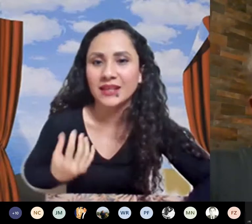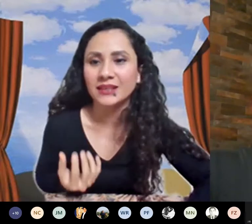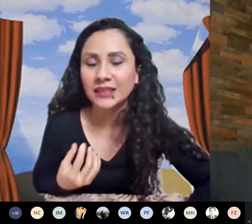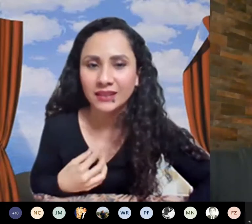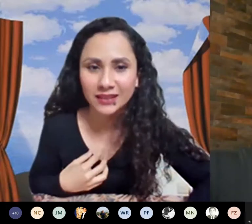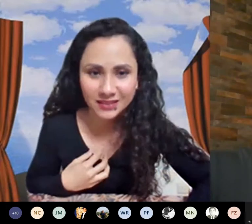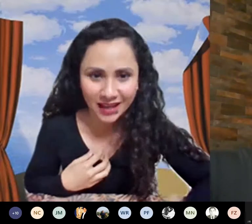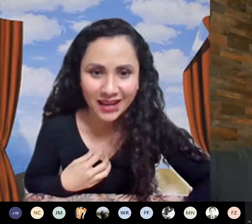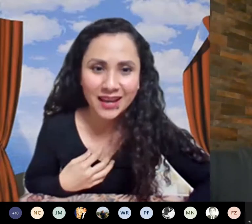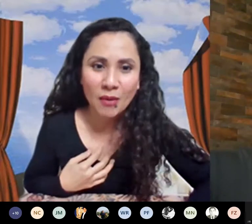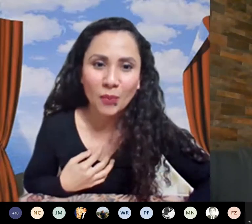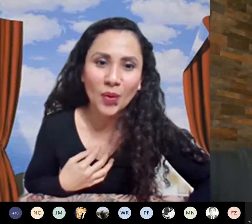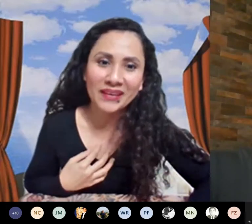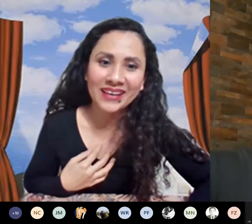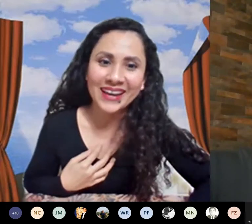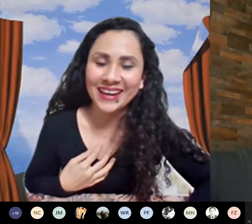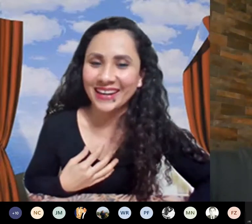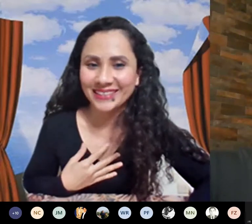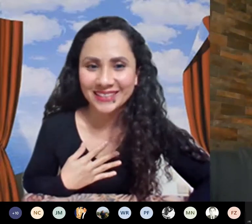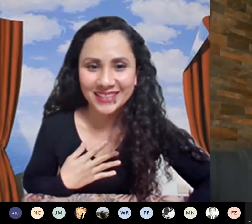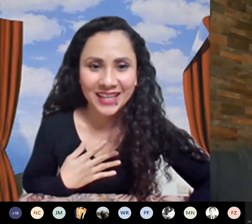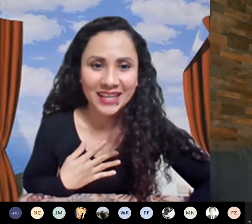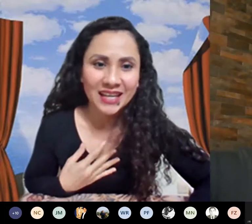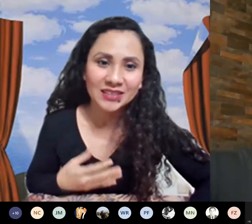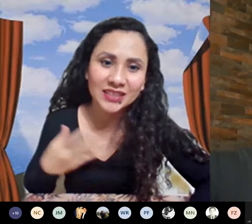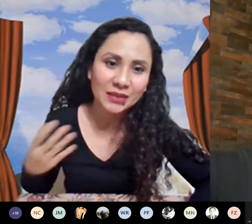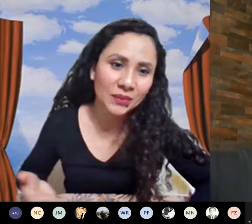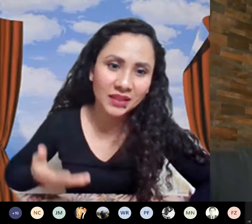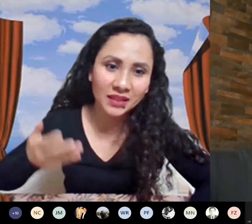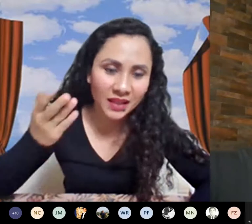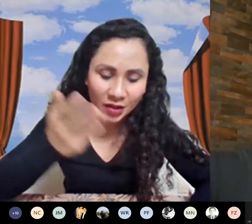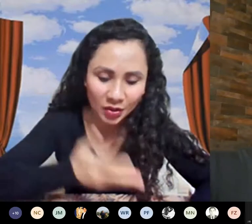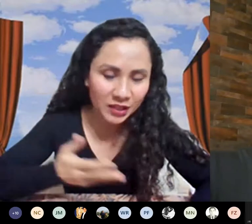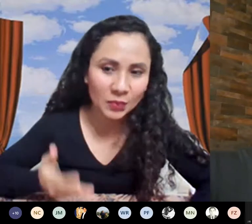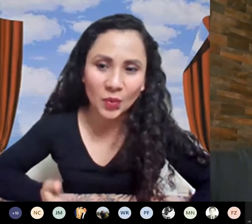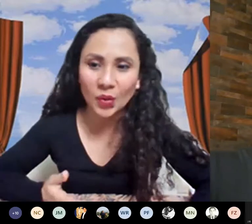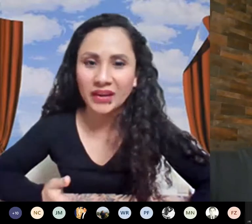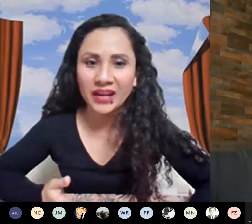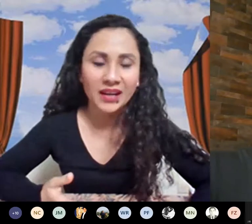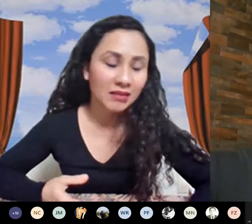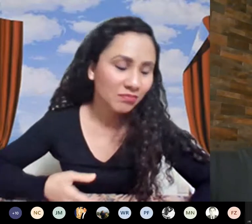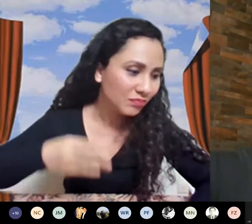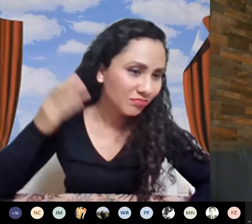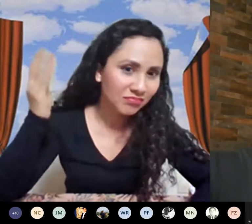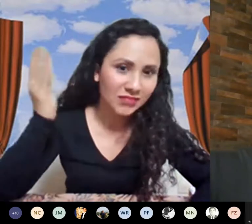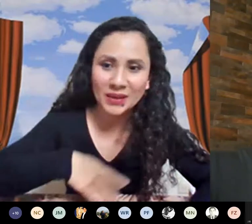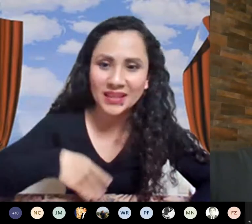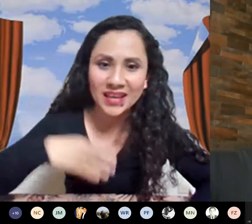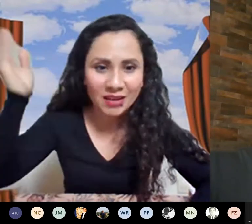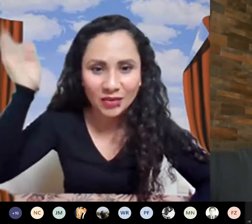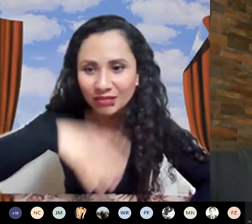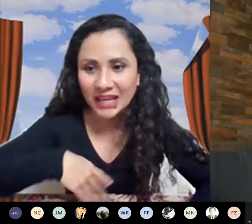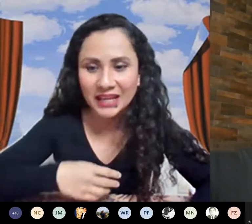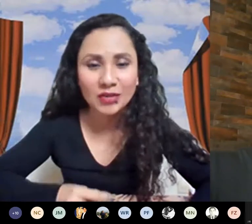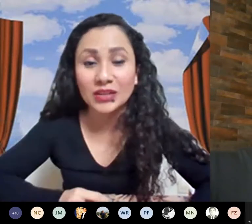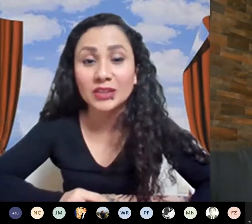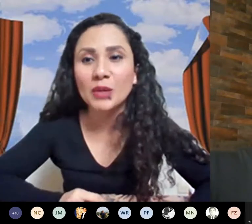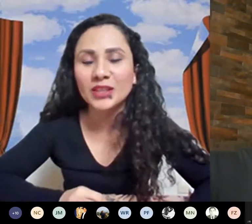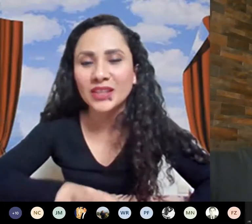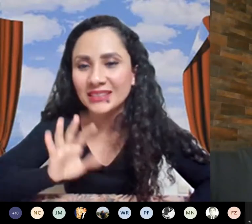la verdad es que es de risa porque este si mi algoritmo termina de